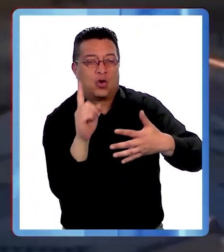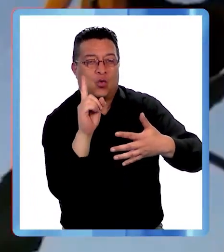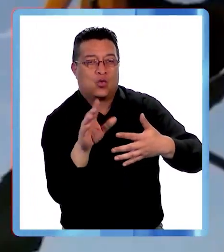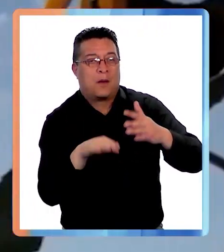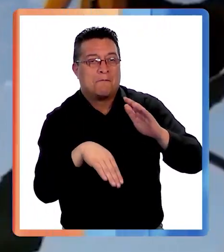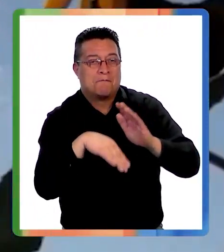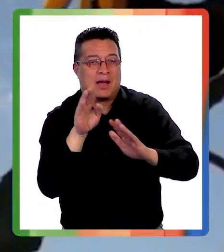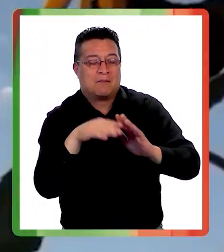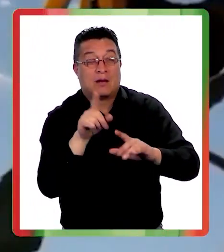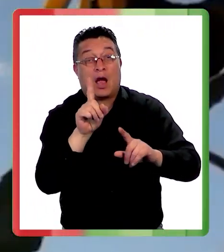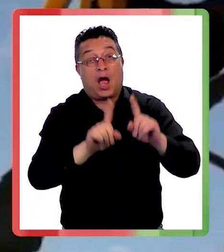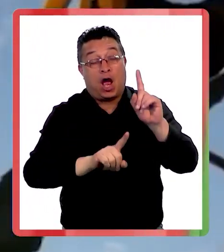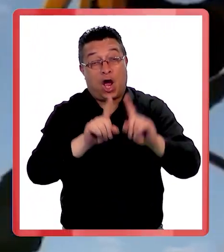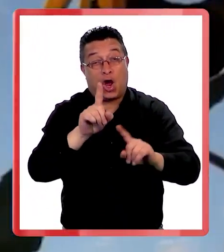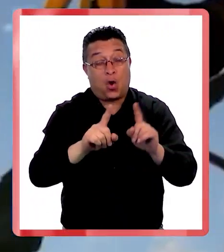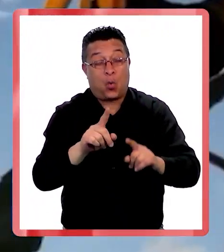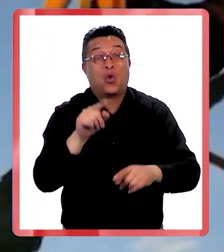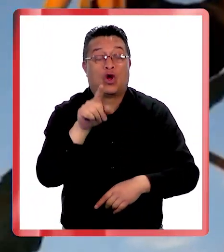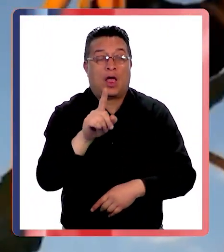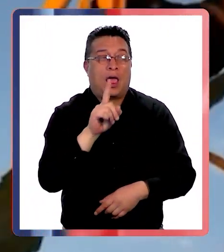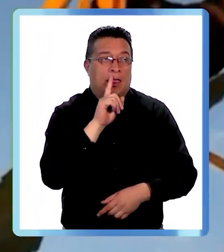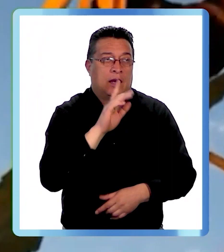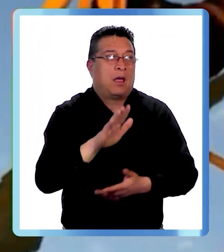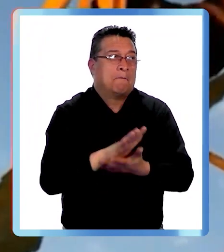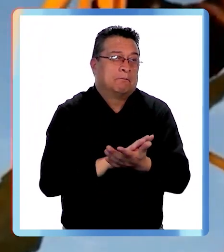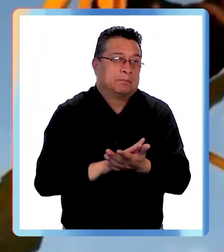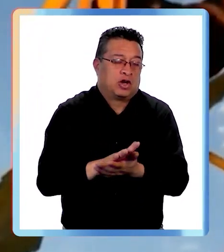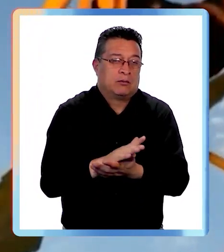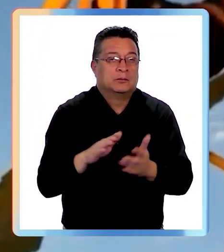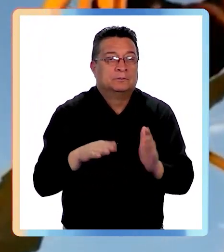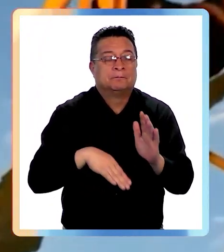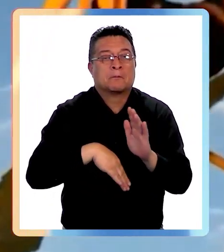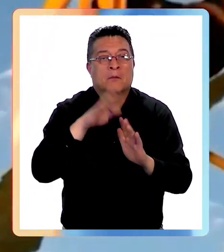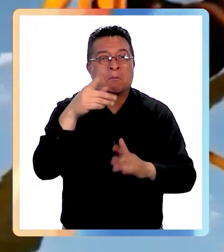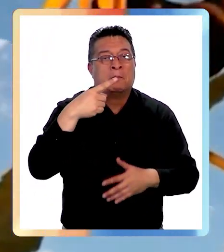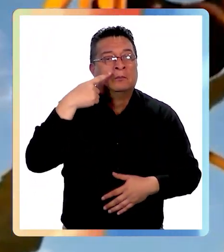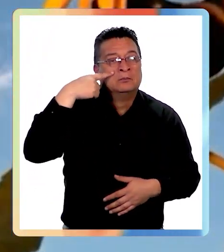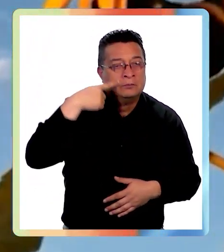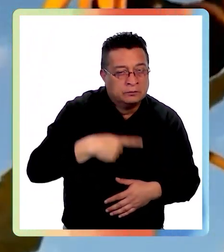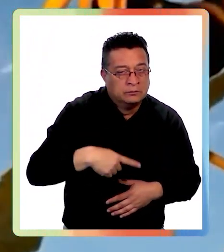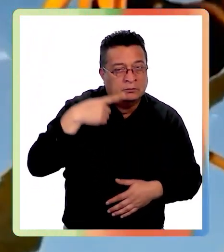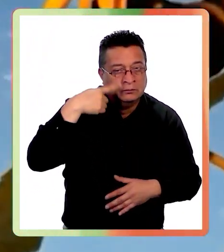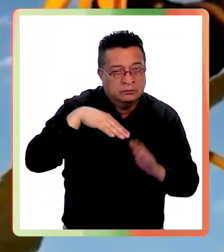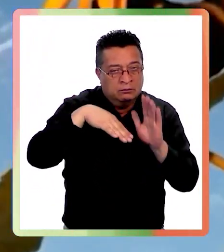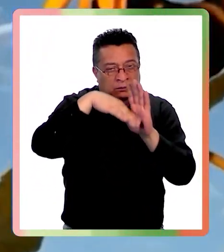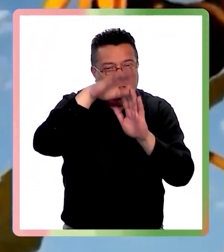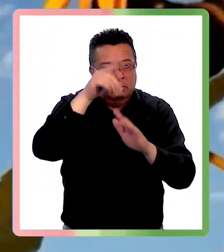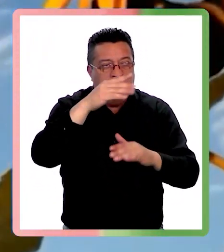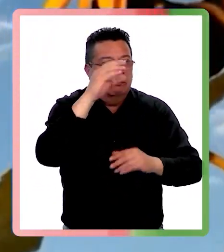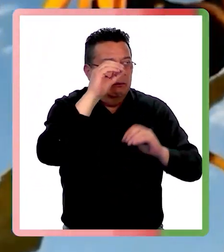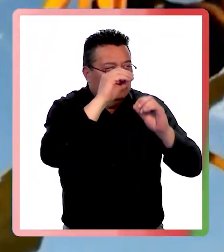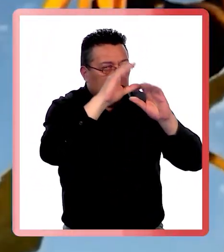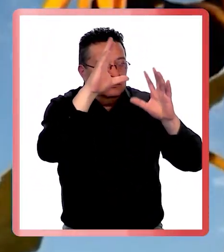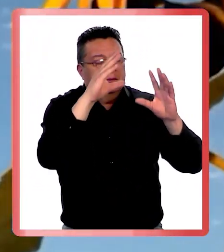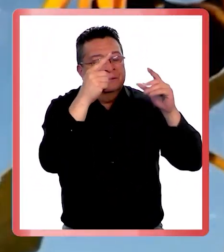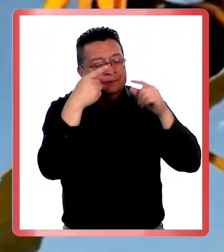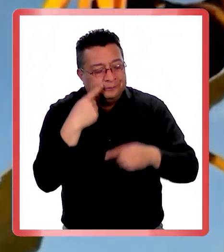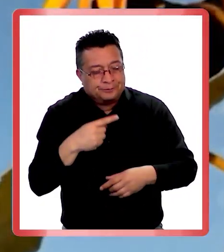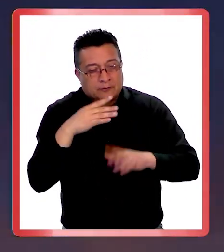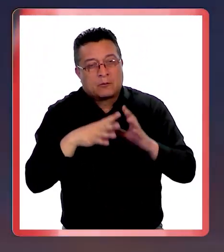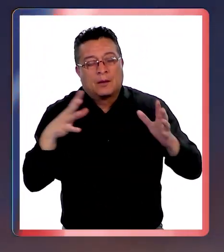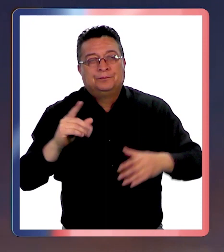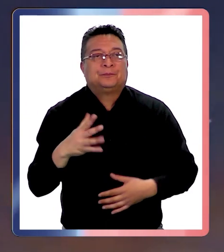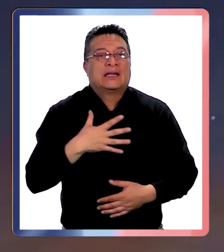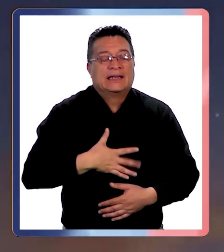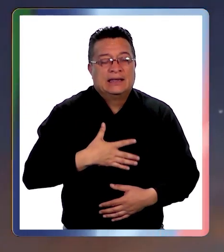personas tienden a presentar, por ejemplo, más sueño, más sueño en el día, más